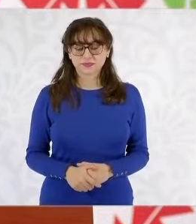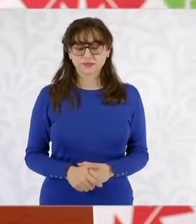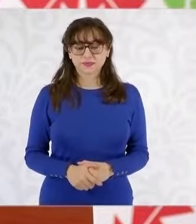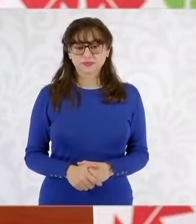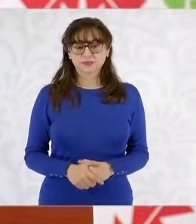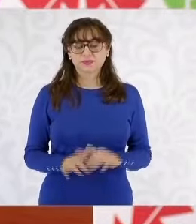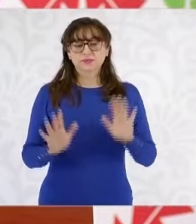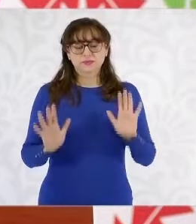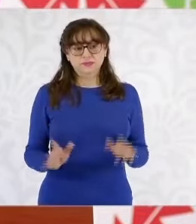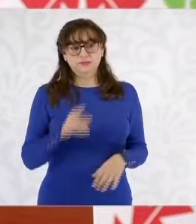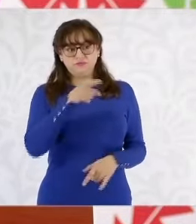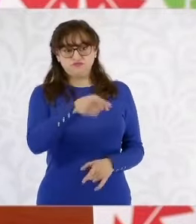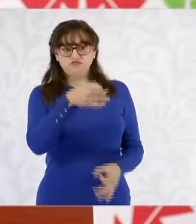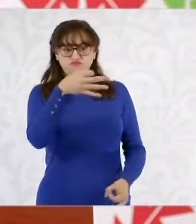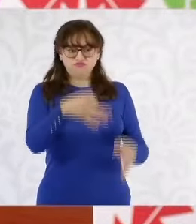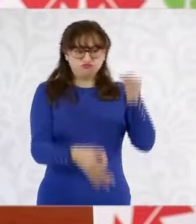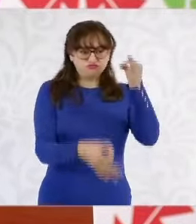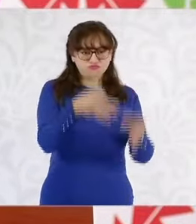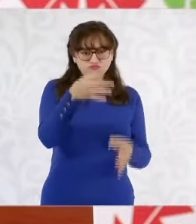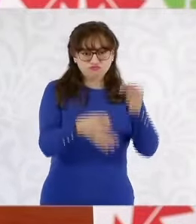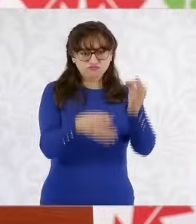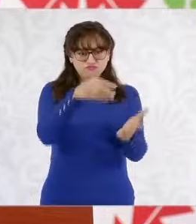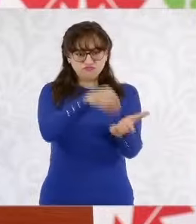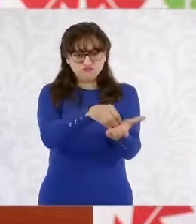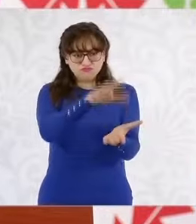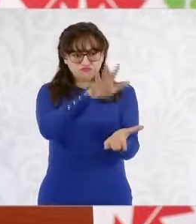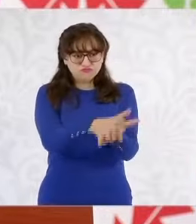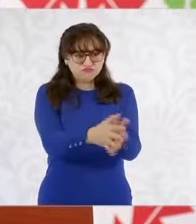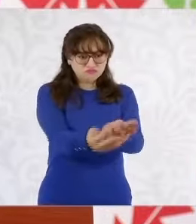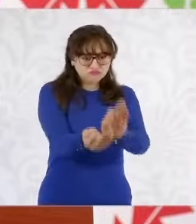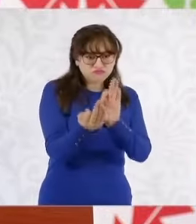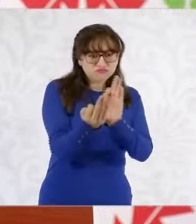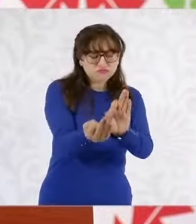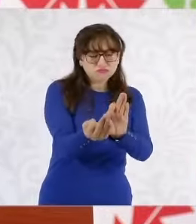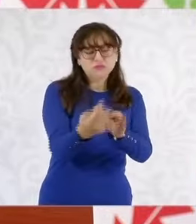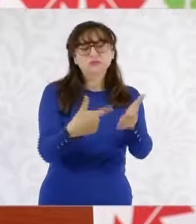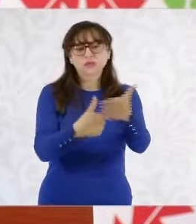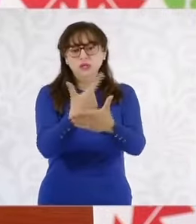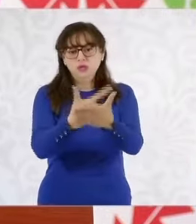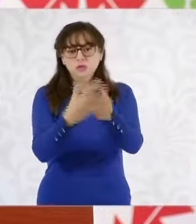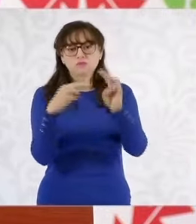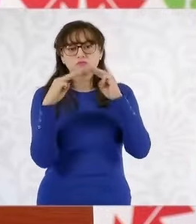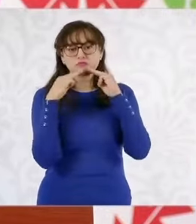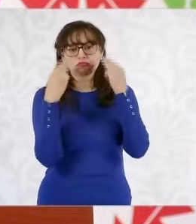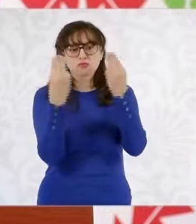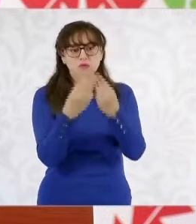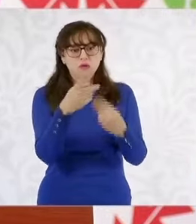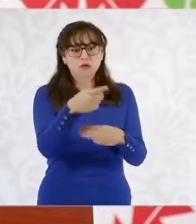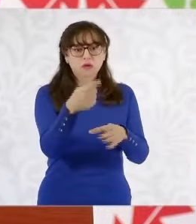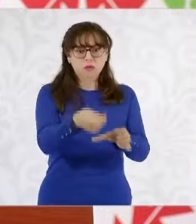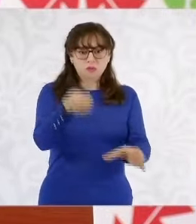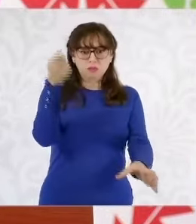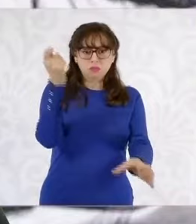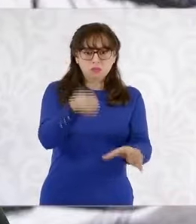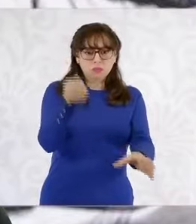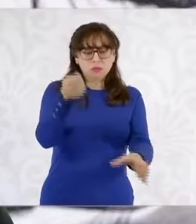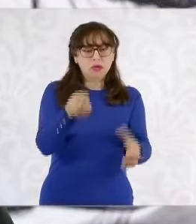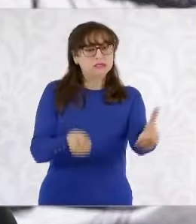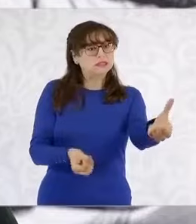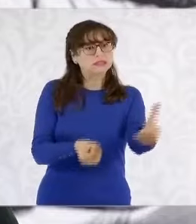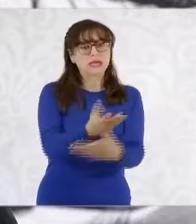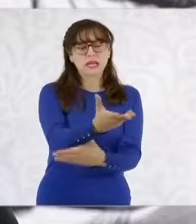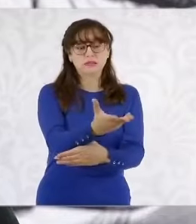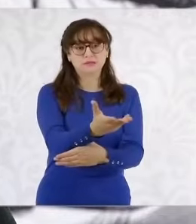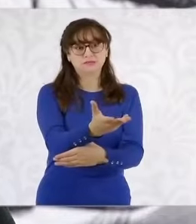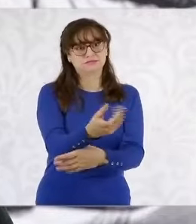el juez tomó la determinación a la que usted ha hecho referencia, inmediatamente se la impugnamos. No